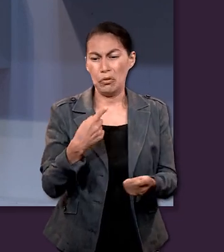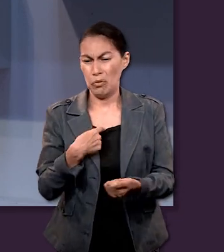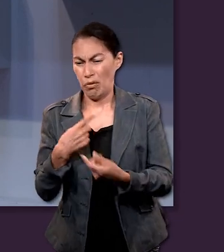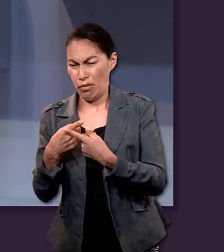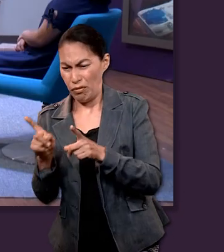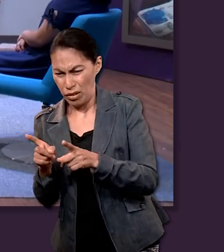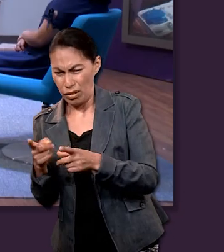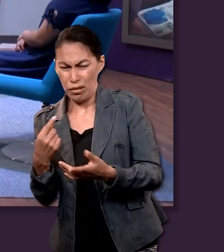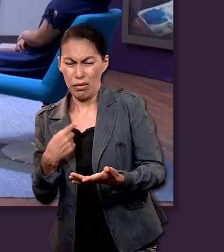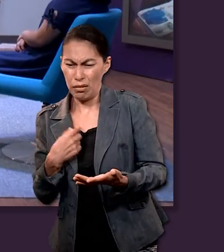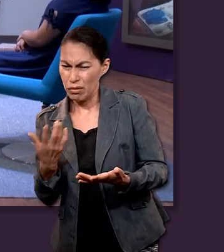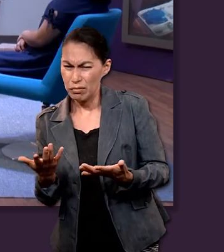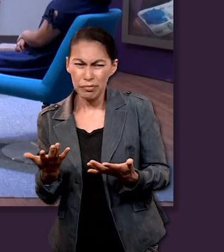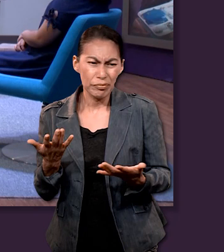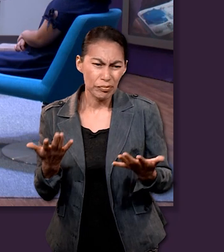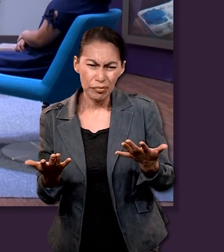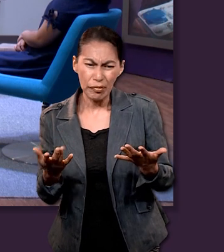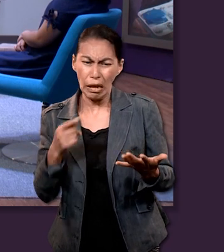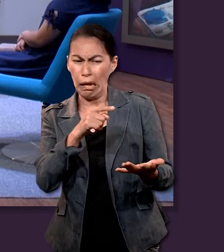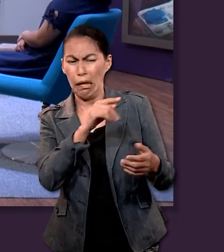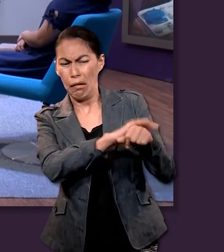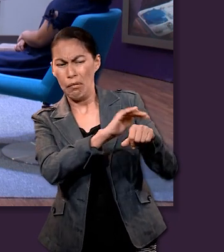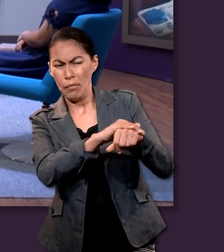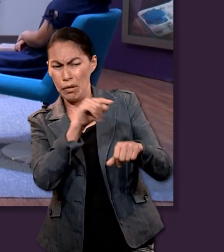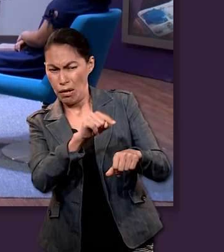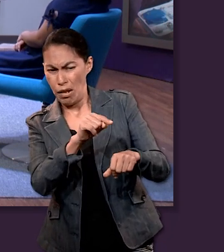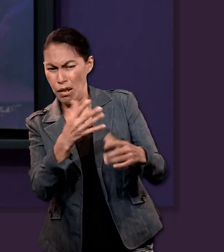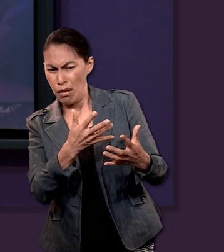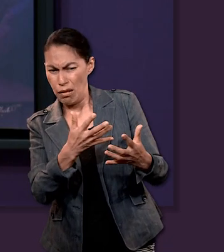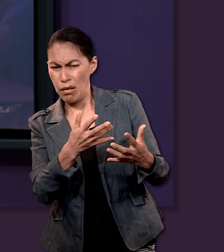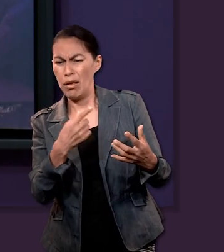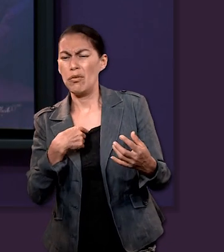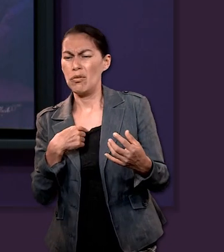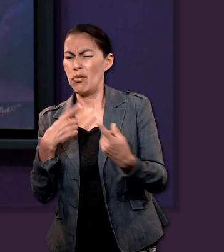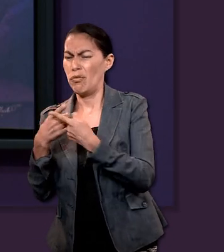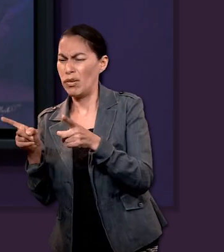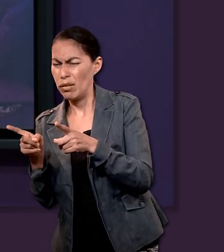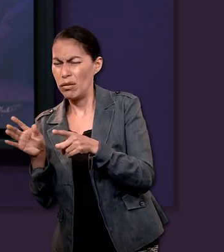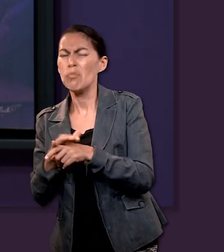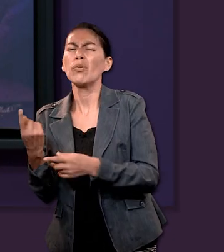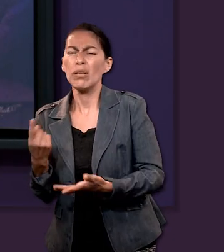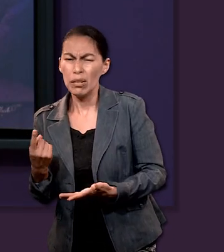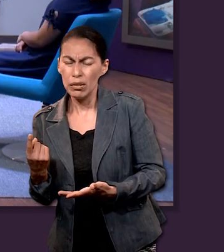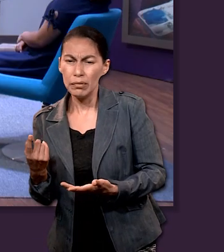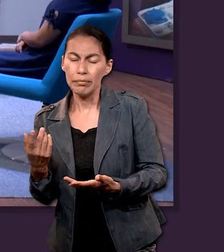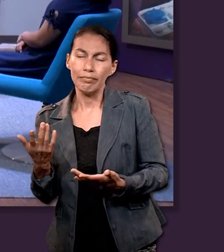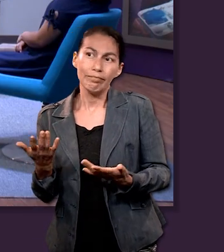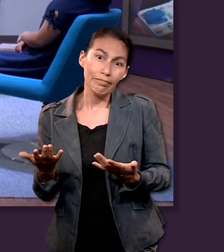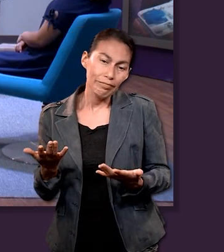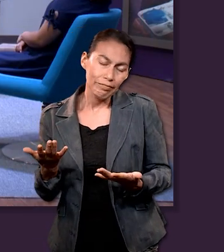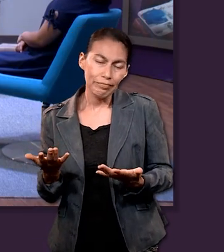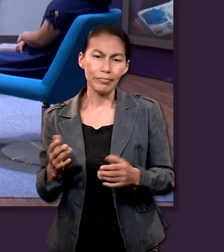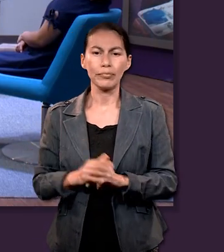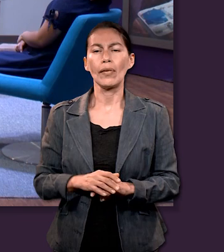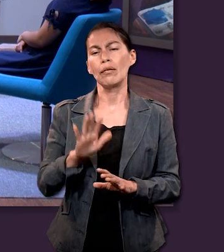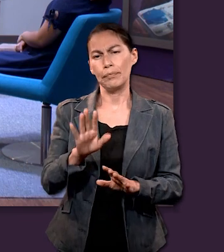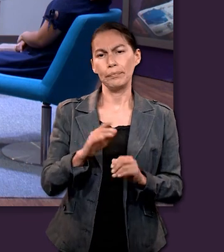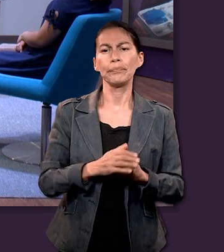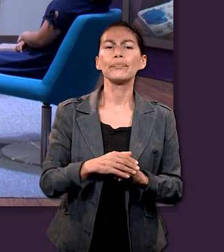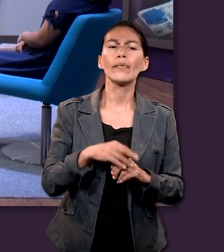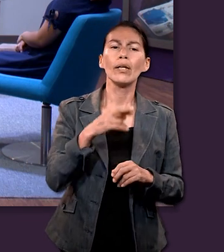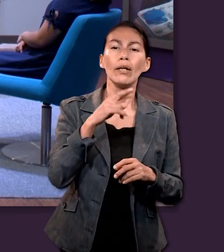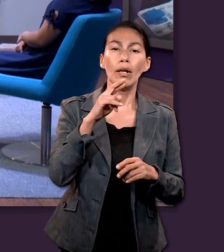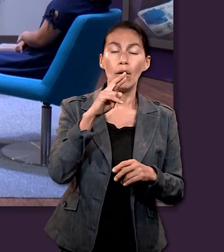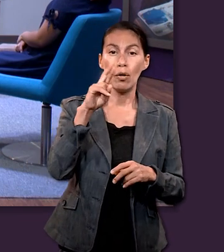manera, ¿por qué tiene que ser diferente? O si a mi amigo le pasó tal cosa y actuó de esta forma, ¿por qué tiene que ser diferente conmigo? Y me